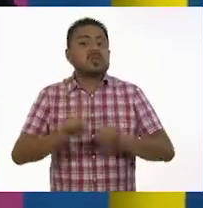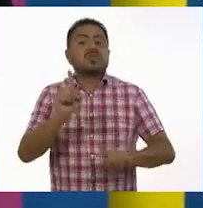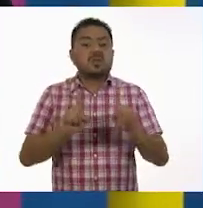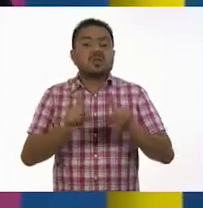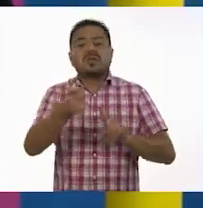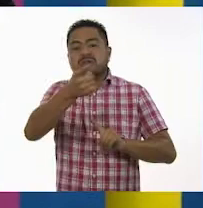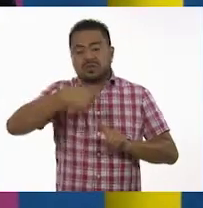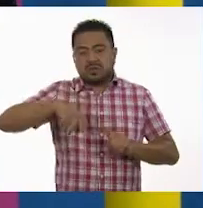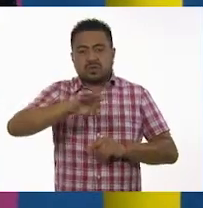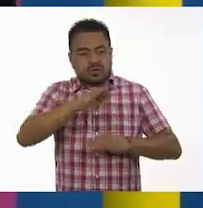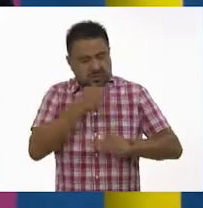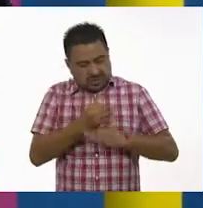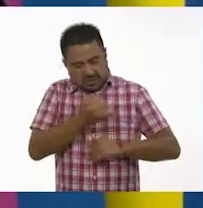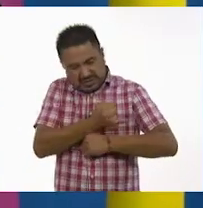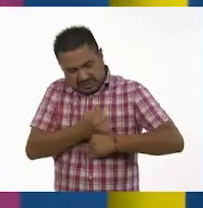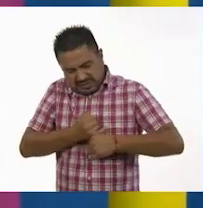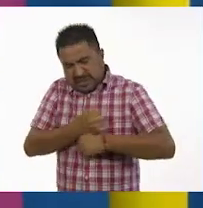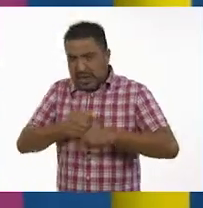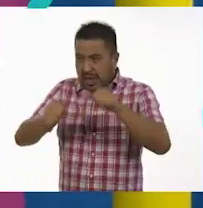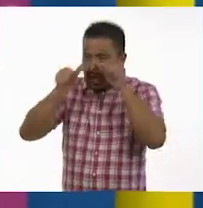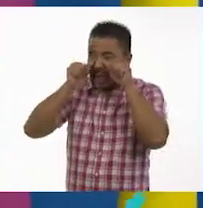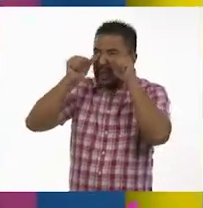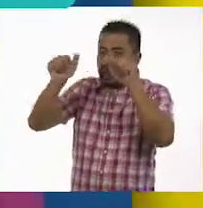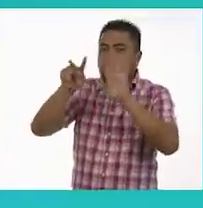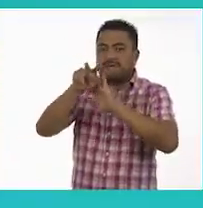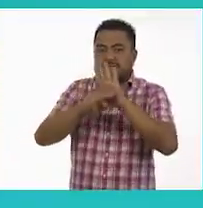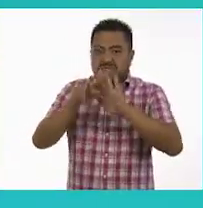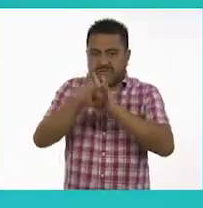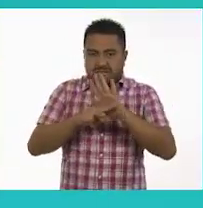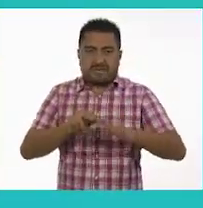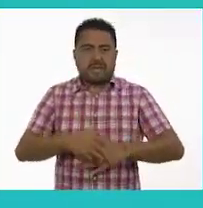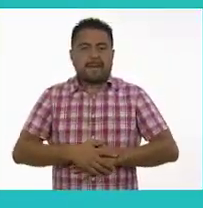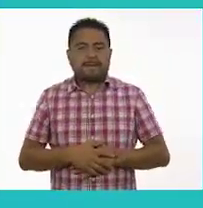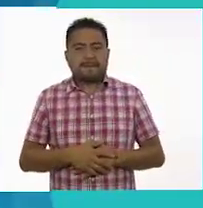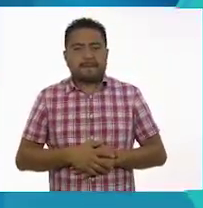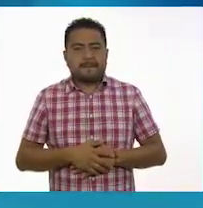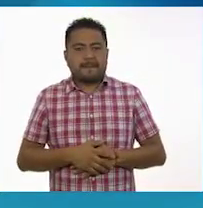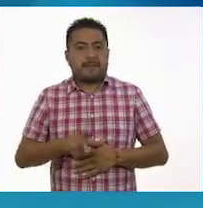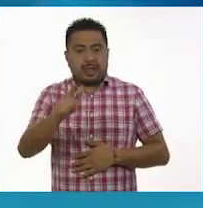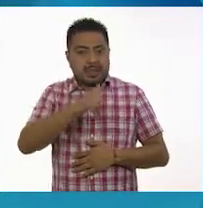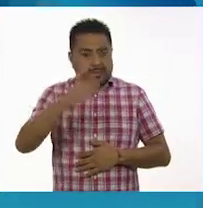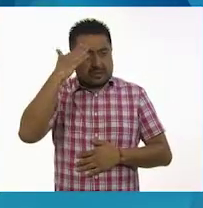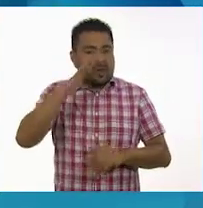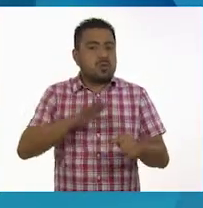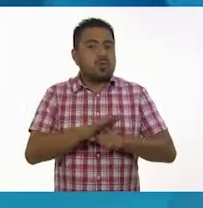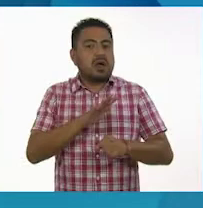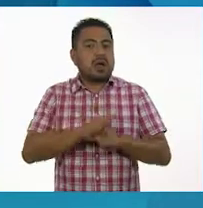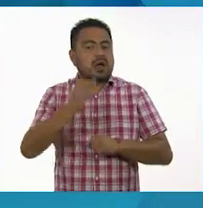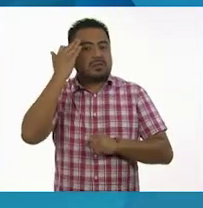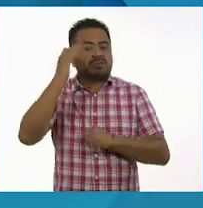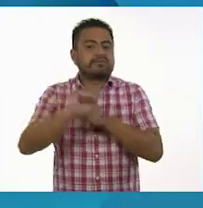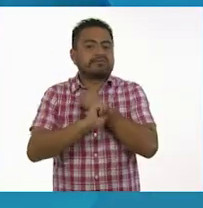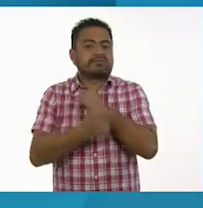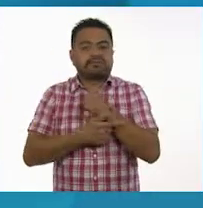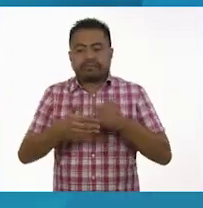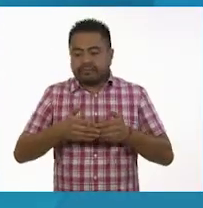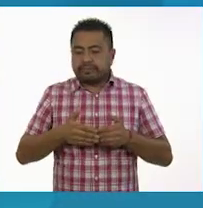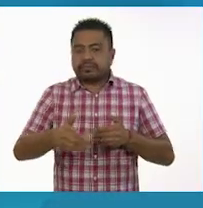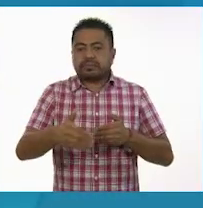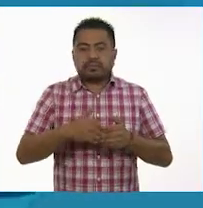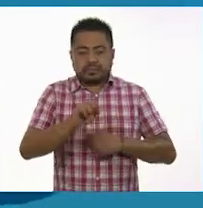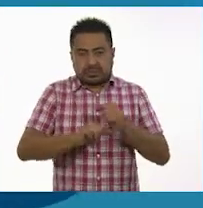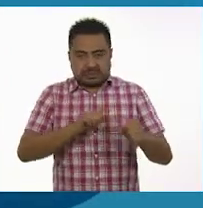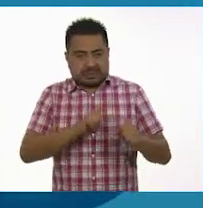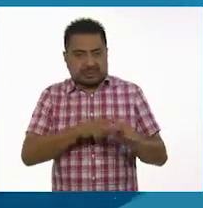vamos a averiguarlo poniendo atención al siguiente video. ¿Sabes cuáles son los tiempos de gestación de estos